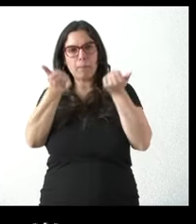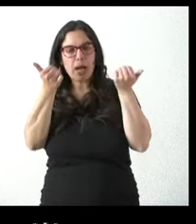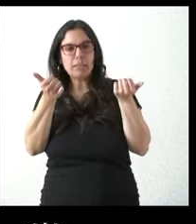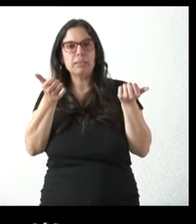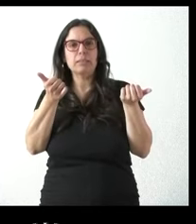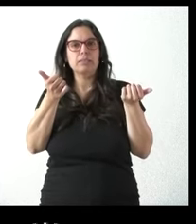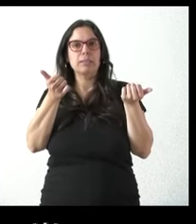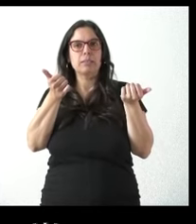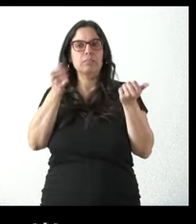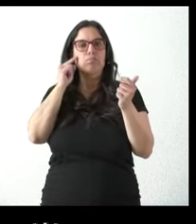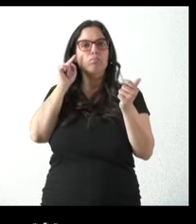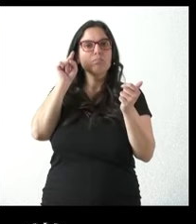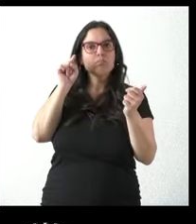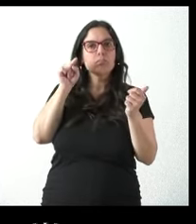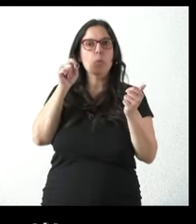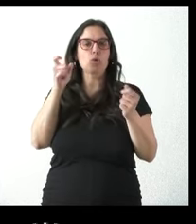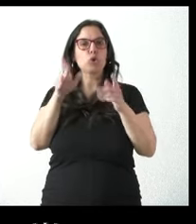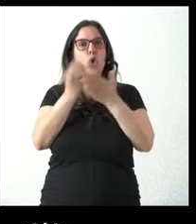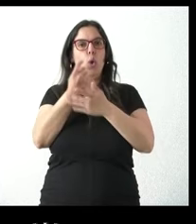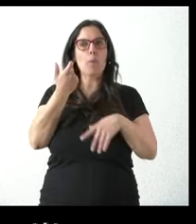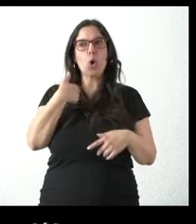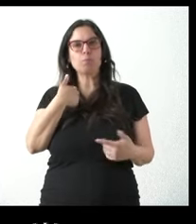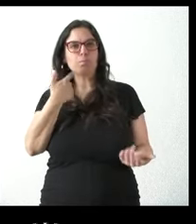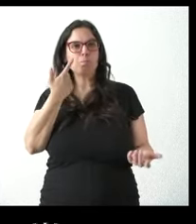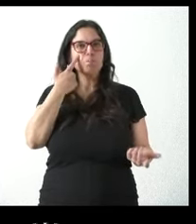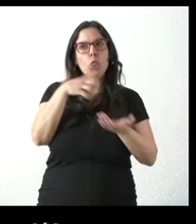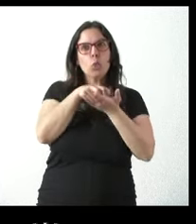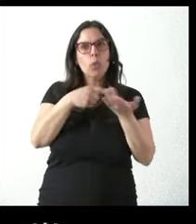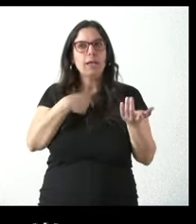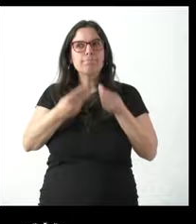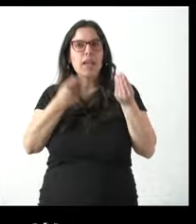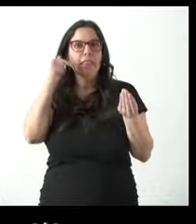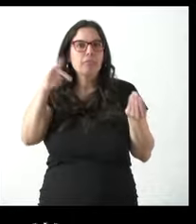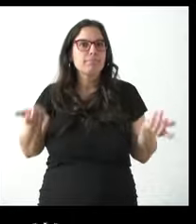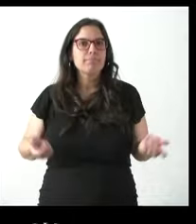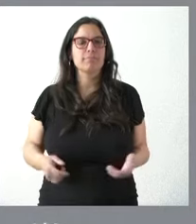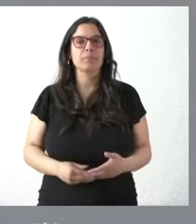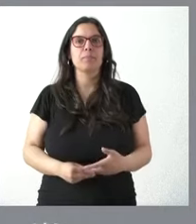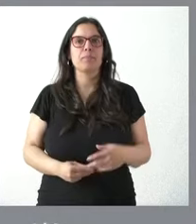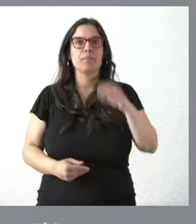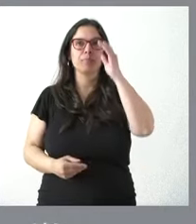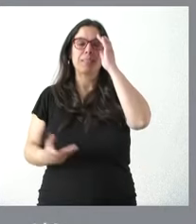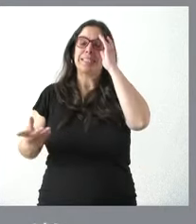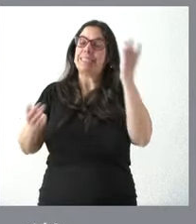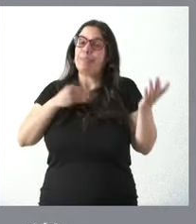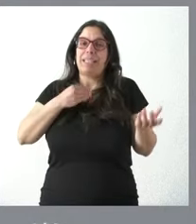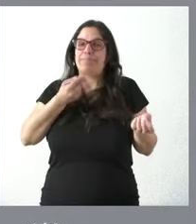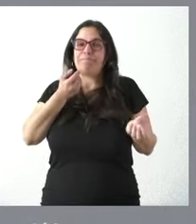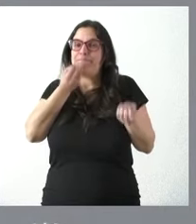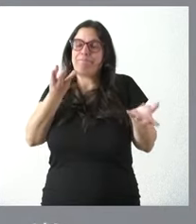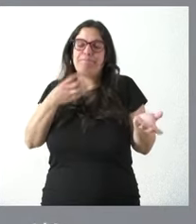adjetivo que nos dejó a todos con la intriga por aquí por Soria muchas gracias pues desgraciadamente no puedo